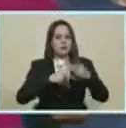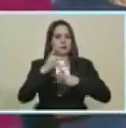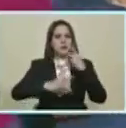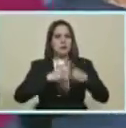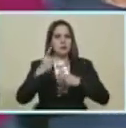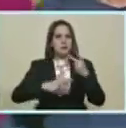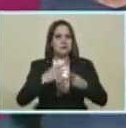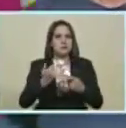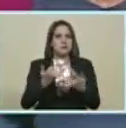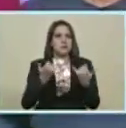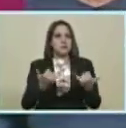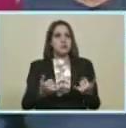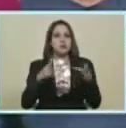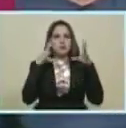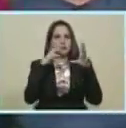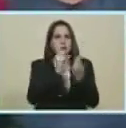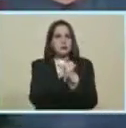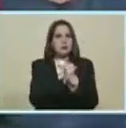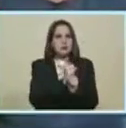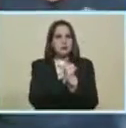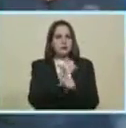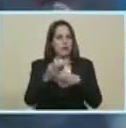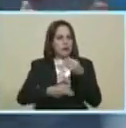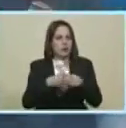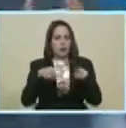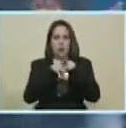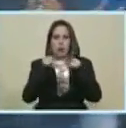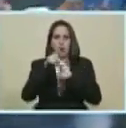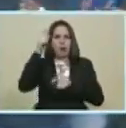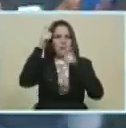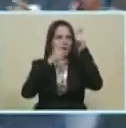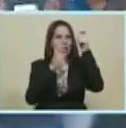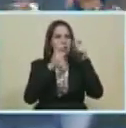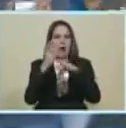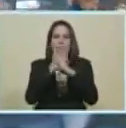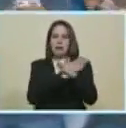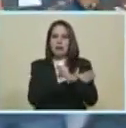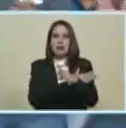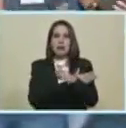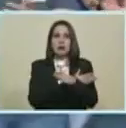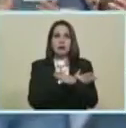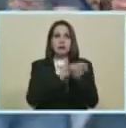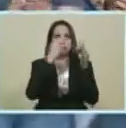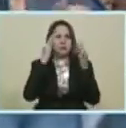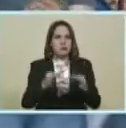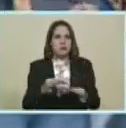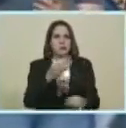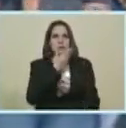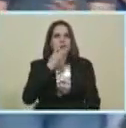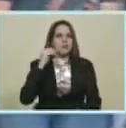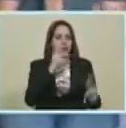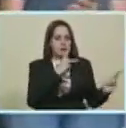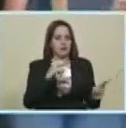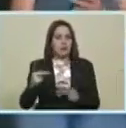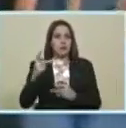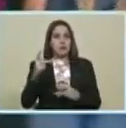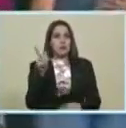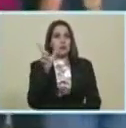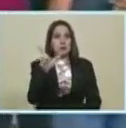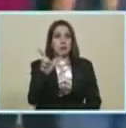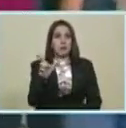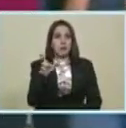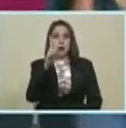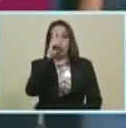En la que usted Ha confiado Así como lo hizo Nuestro presidente Hugo Chávez Invicto En esa juventud Del Partido Socialista Unido de Venezuela